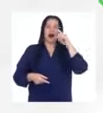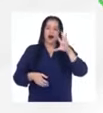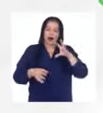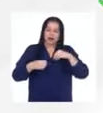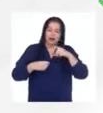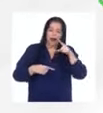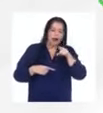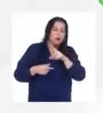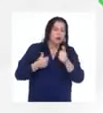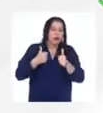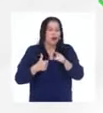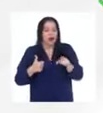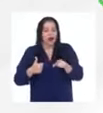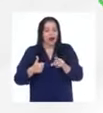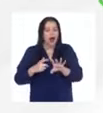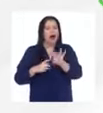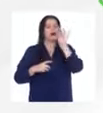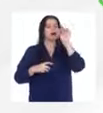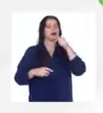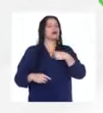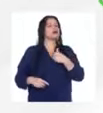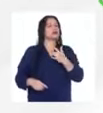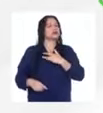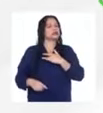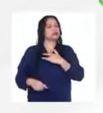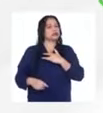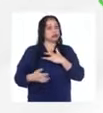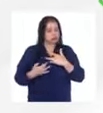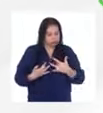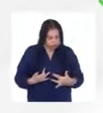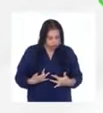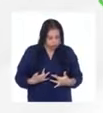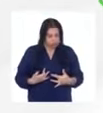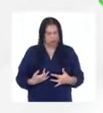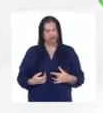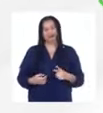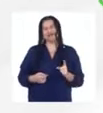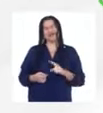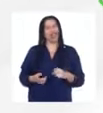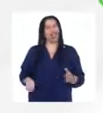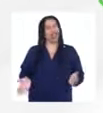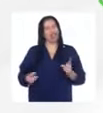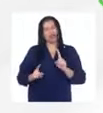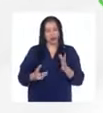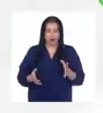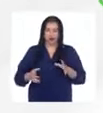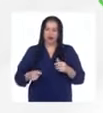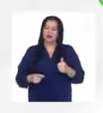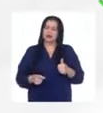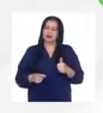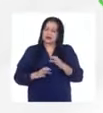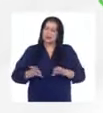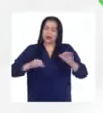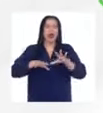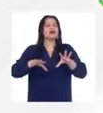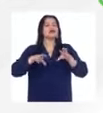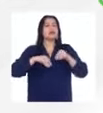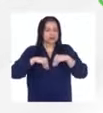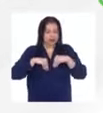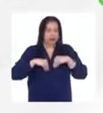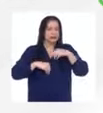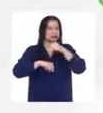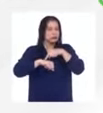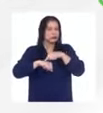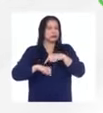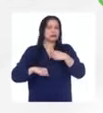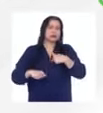mal reconoce el momento en el que estás desanimada desanimado acéptalo porque no